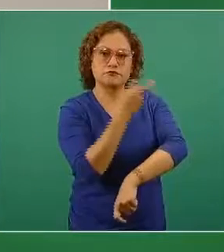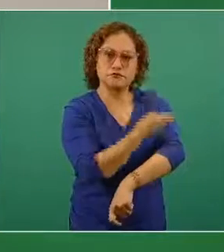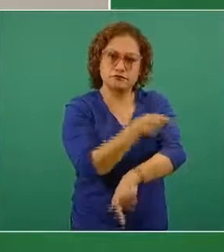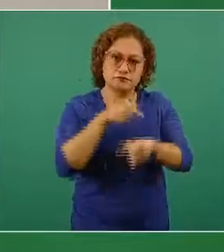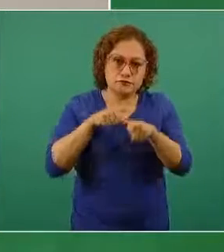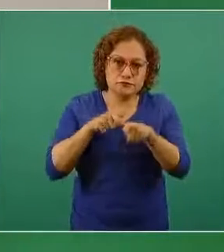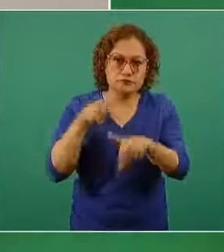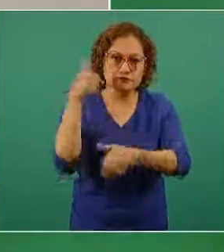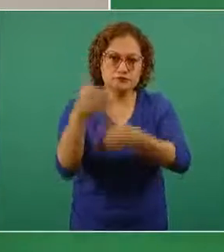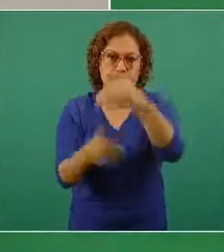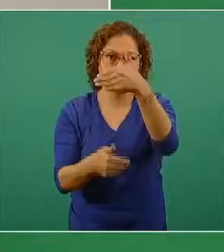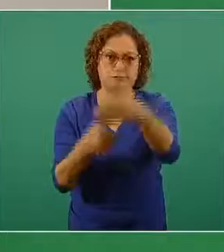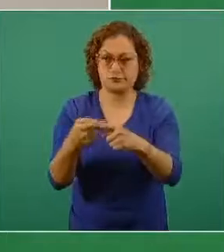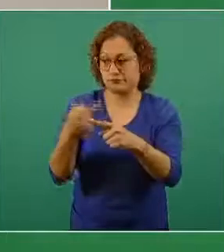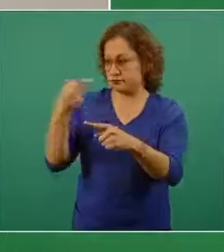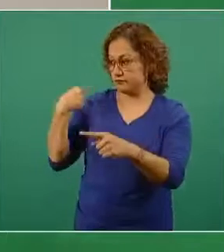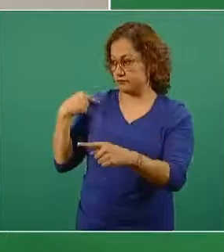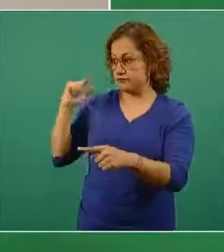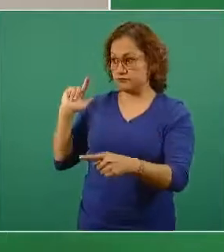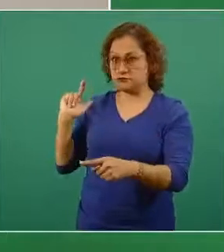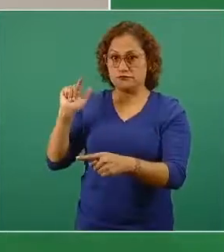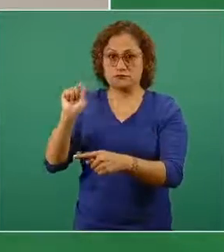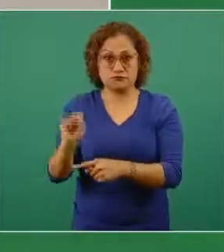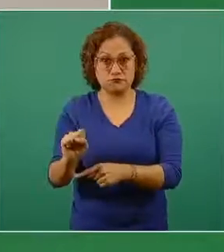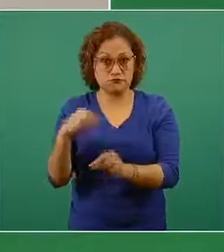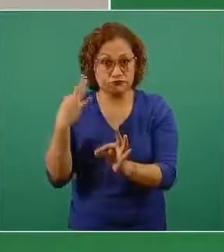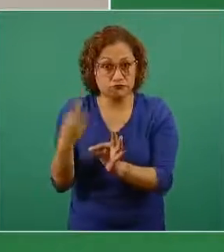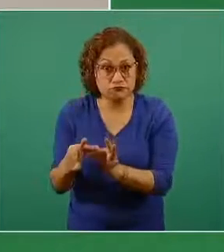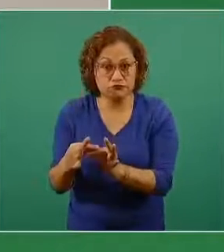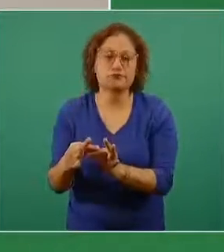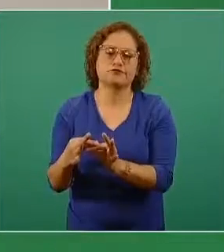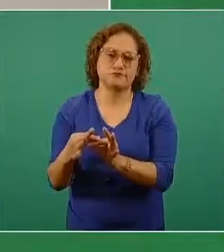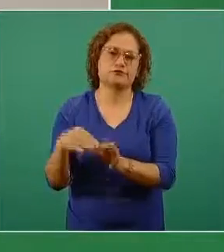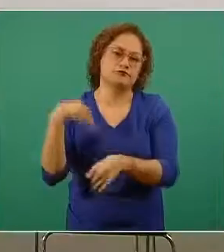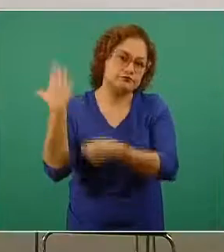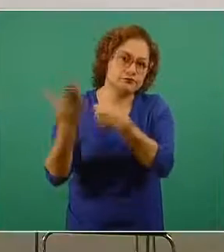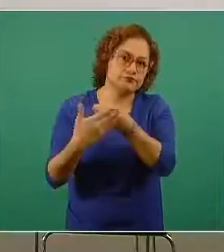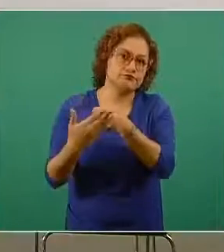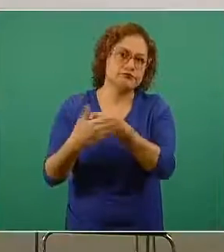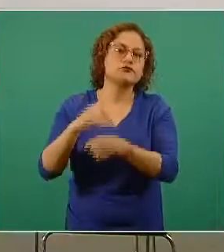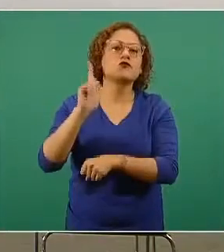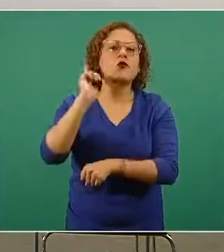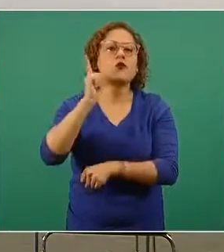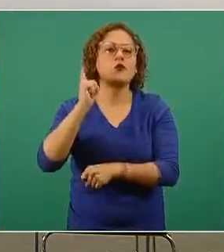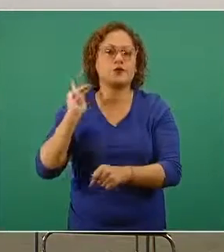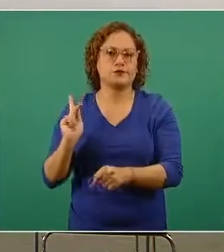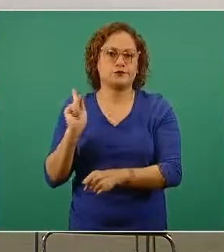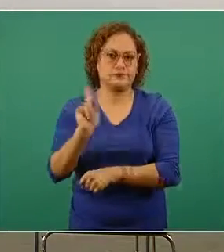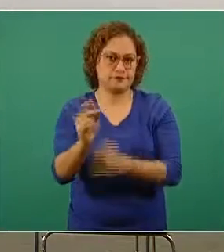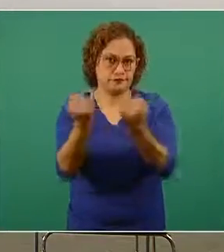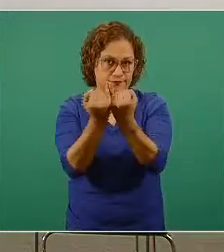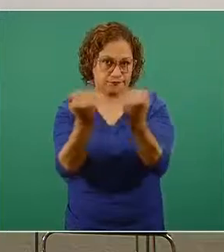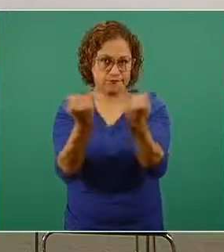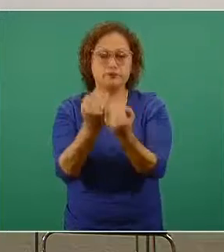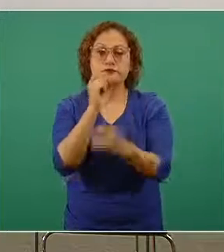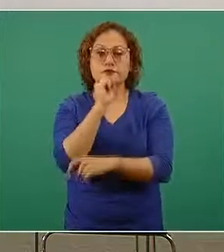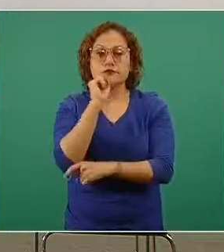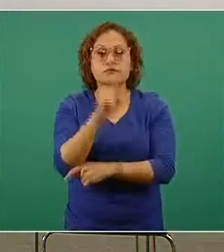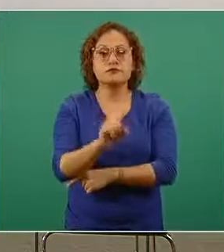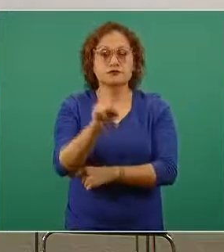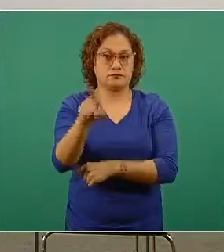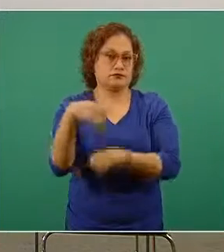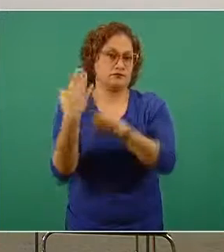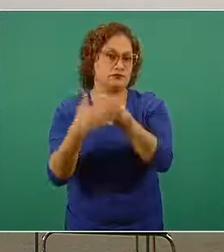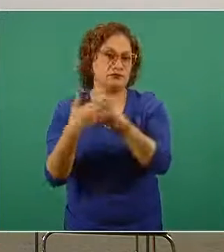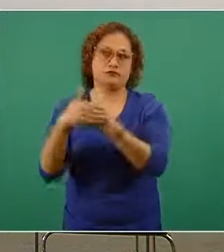repitiendo esta semana, sobre todo ahora que llegarán en próximas semanas nuevos y mayores embarques y en donde, obviamente, también se